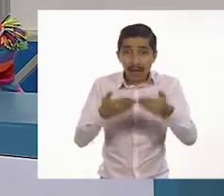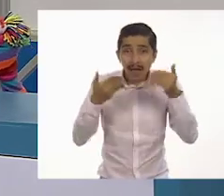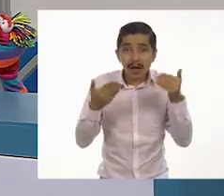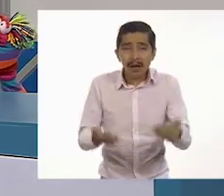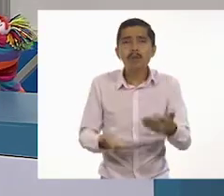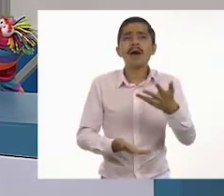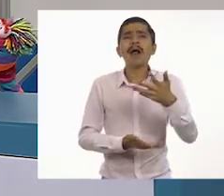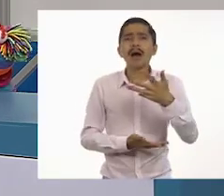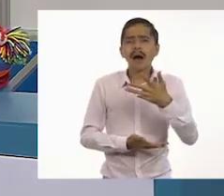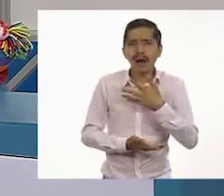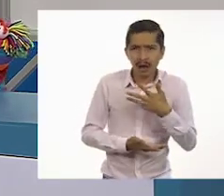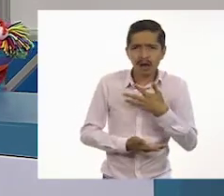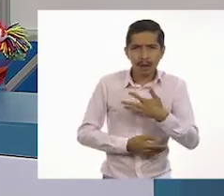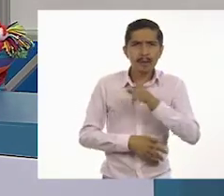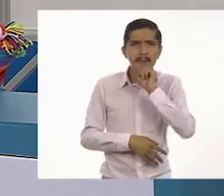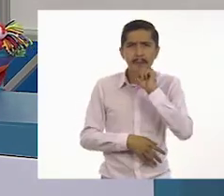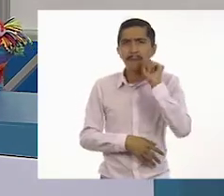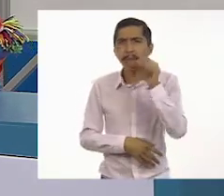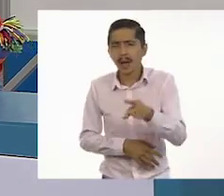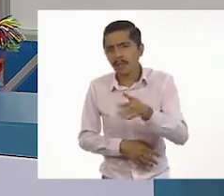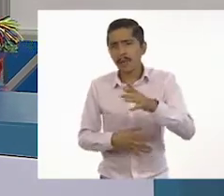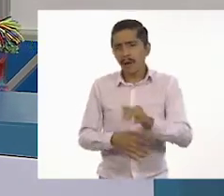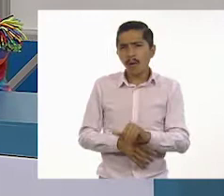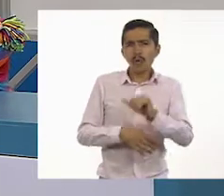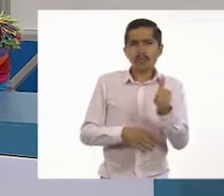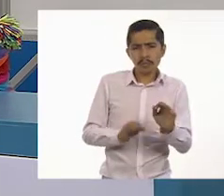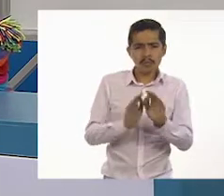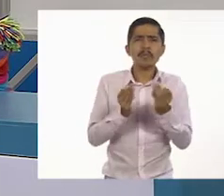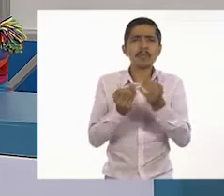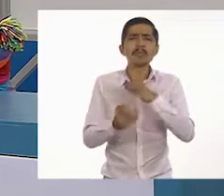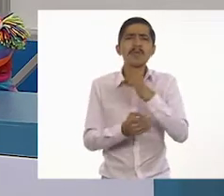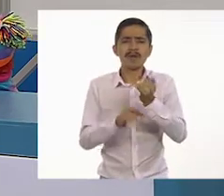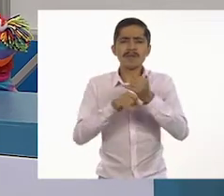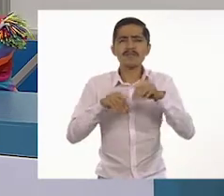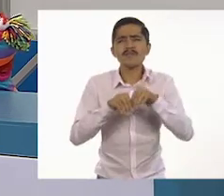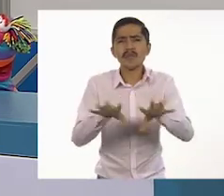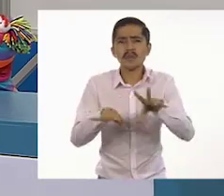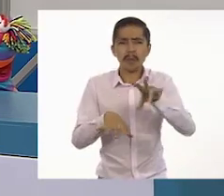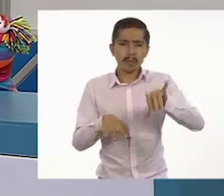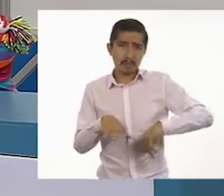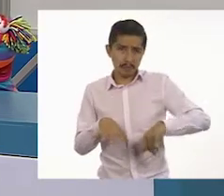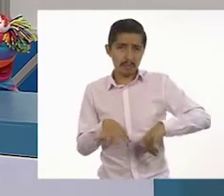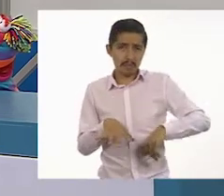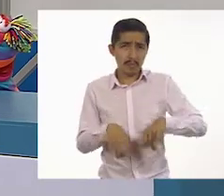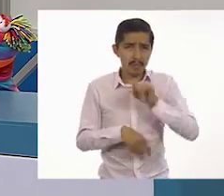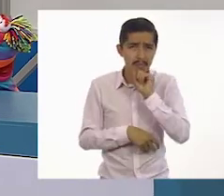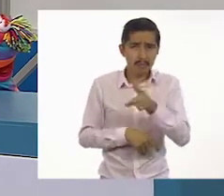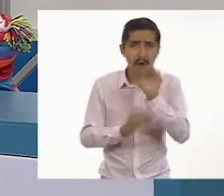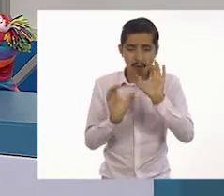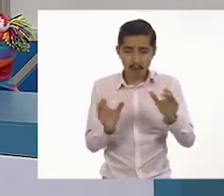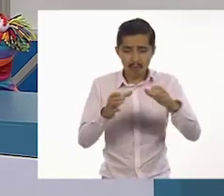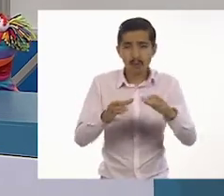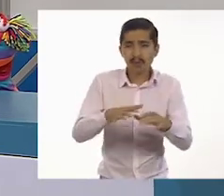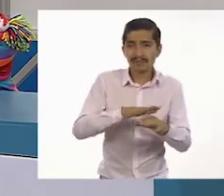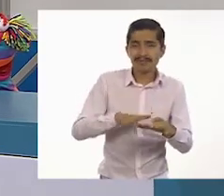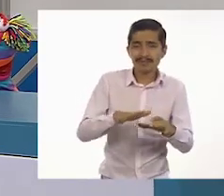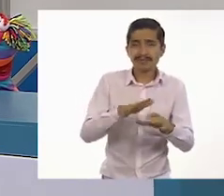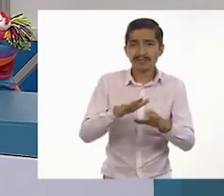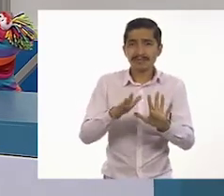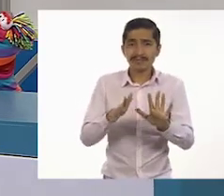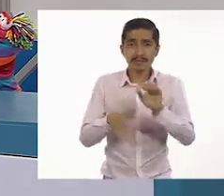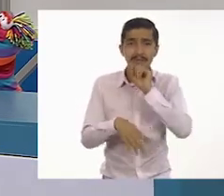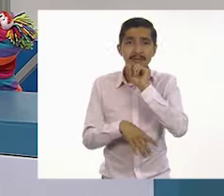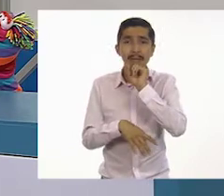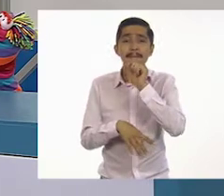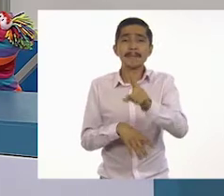existen también otros medios por los cuales podemos compartir información interesante con nuestra comunidad y hasta